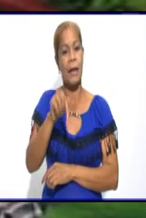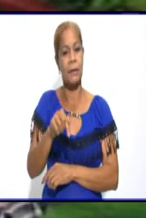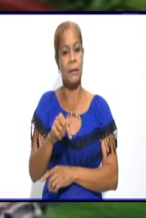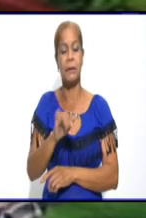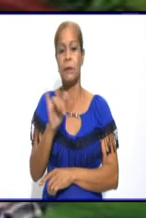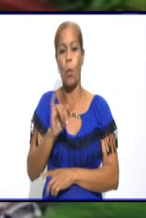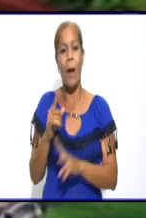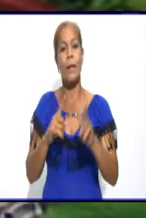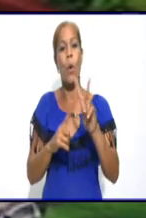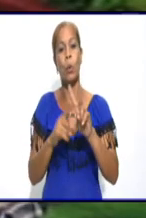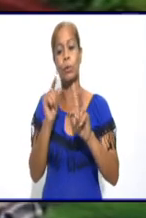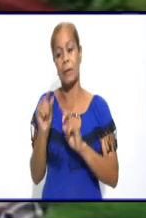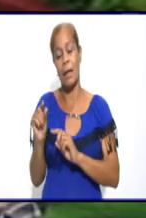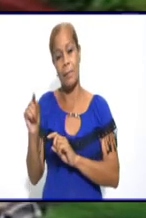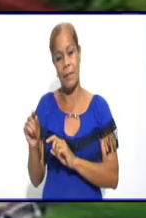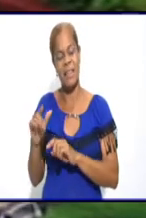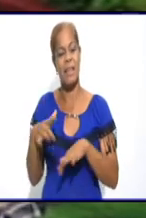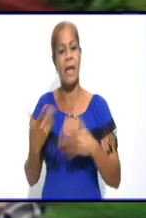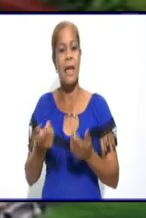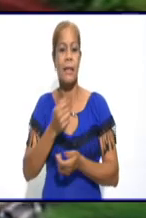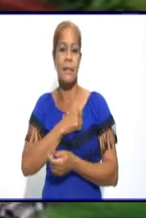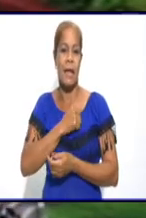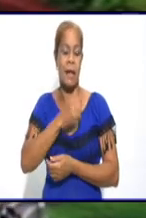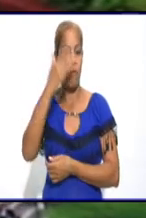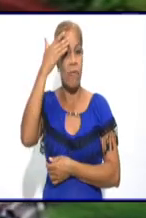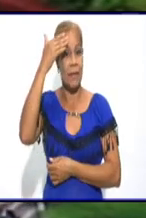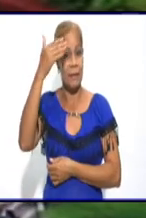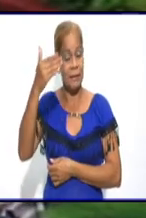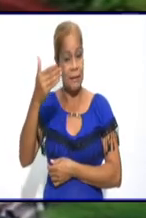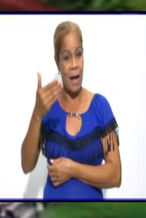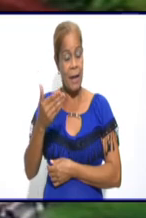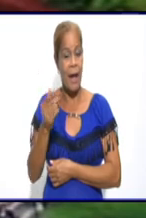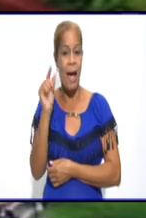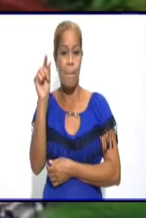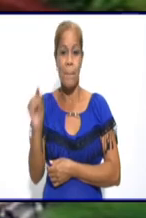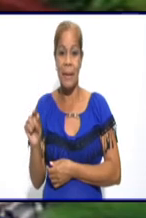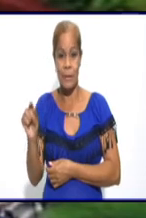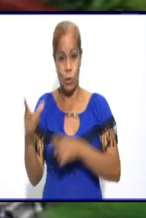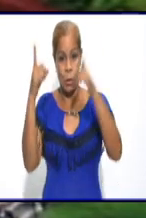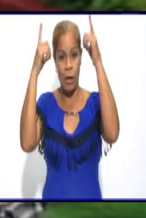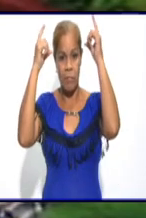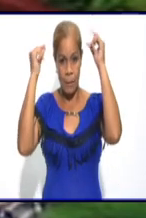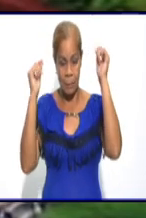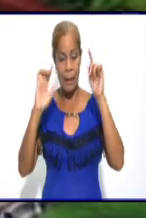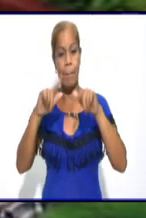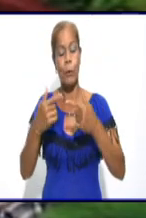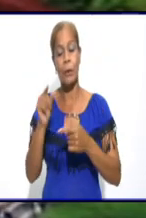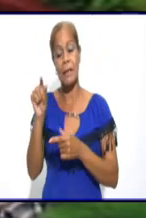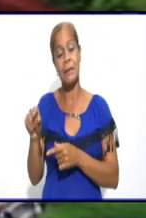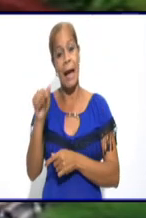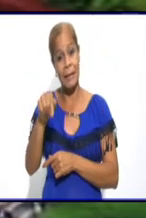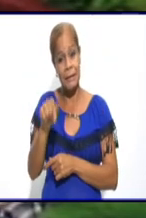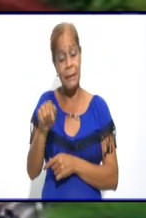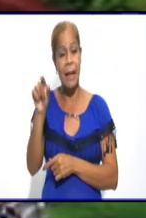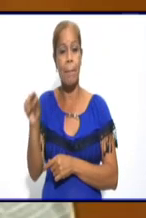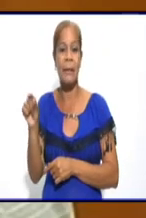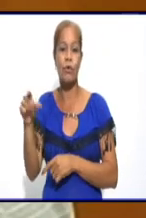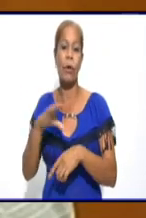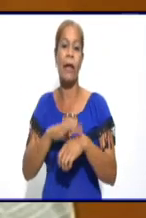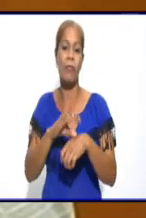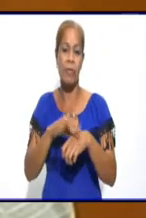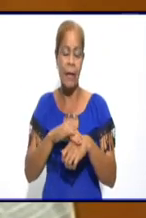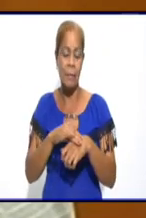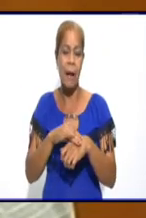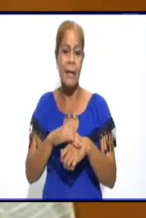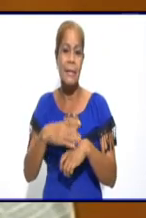para felicitar a Dunia, pues allí los pacientes se sienten satisfechos por el trabajo que